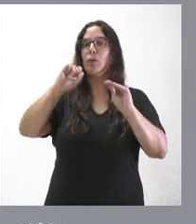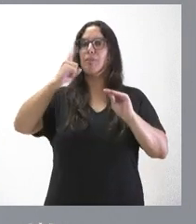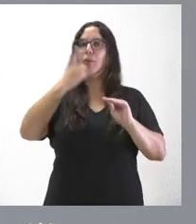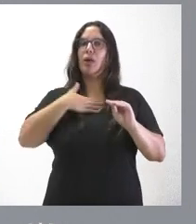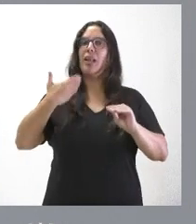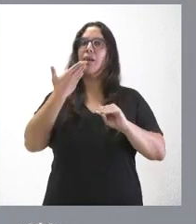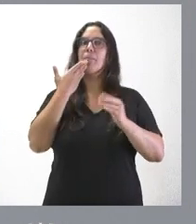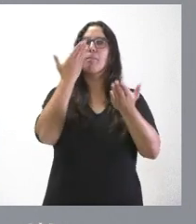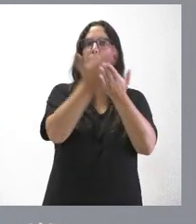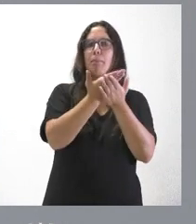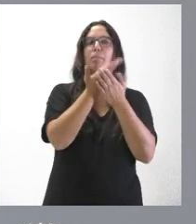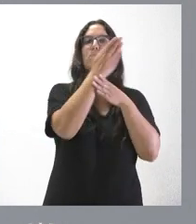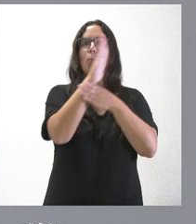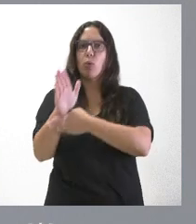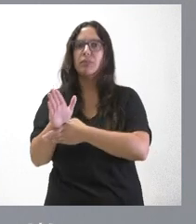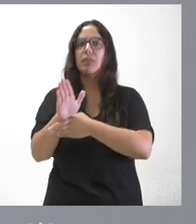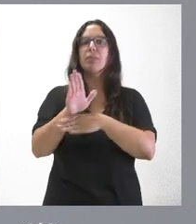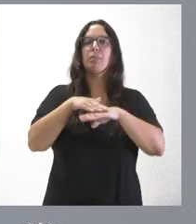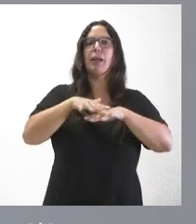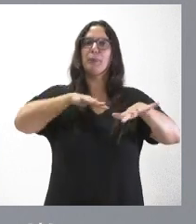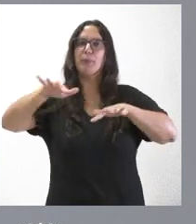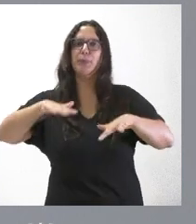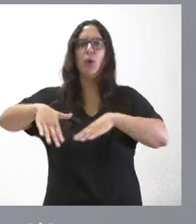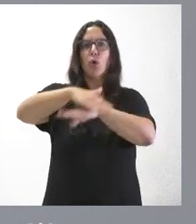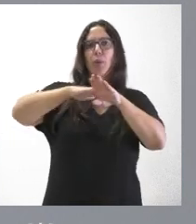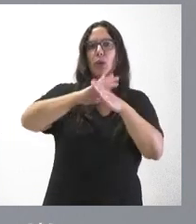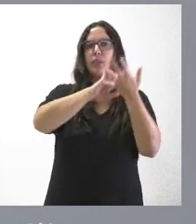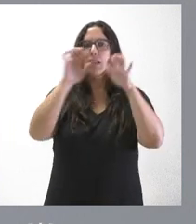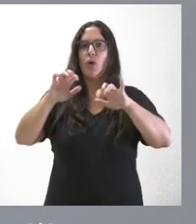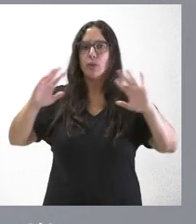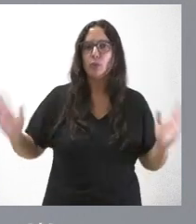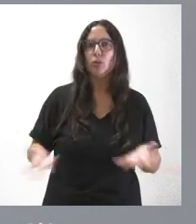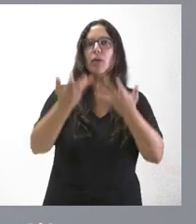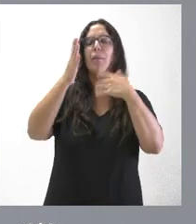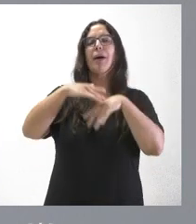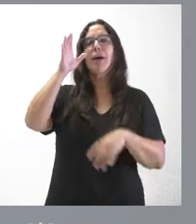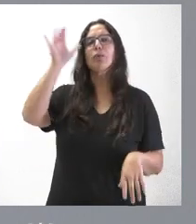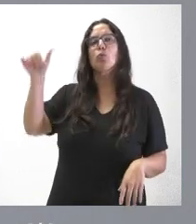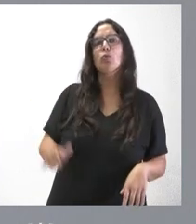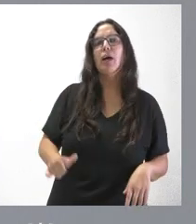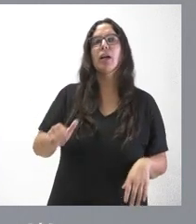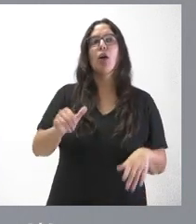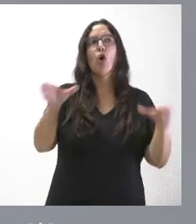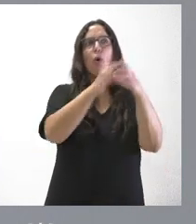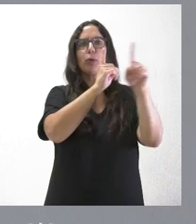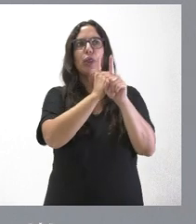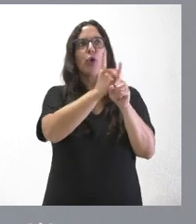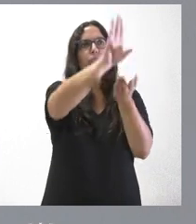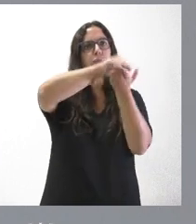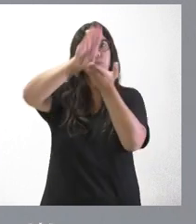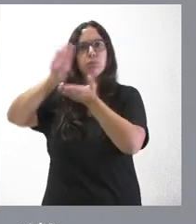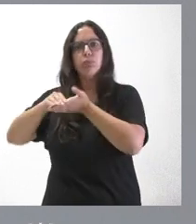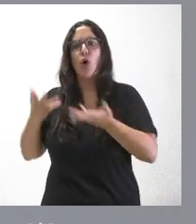de la hoja de ruta para impulsar la actividad del Gobierno de Castilla y León, para escuchar qué aportaciones puede hacer la oposición y tender la mano